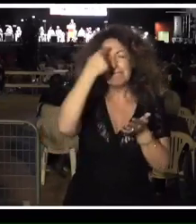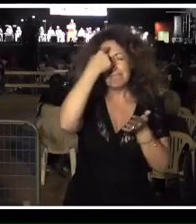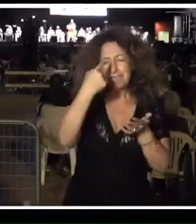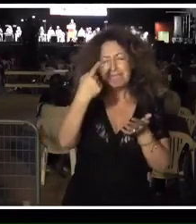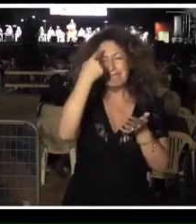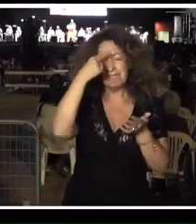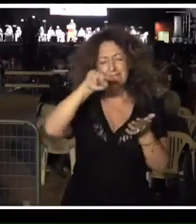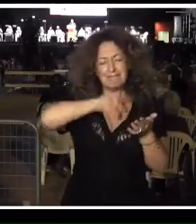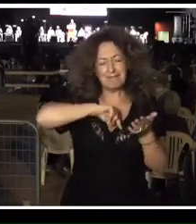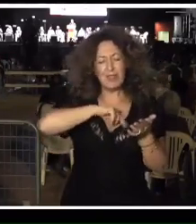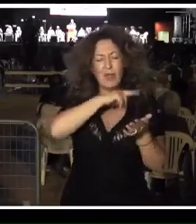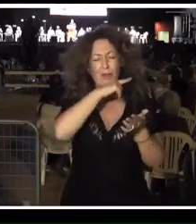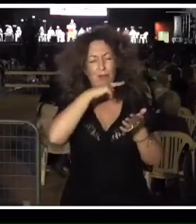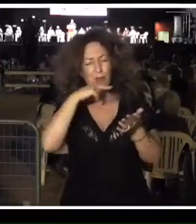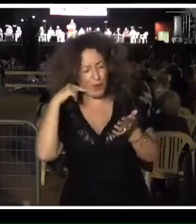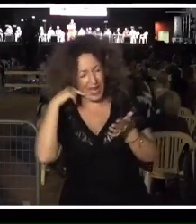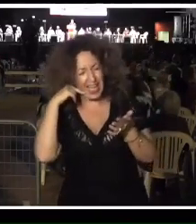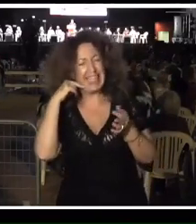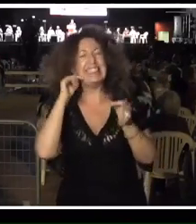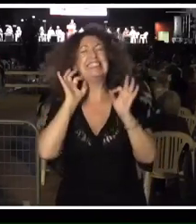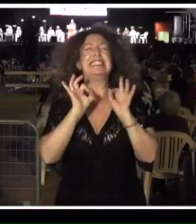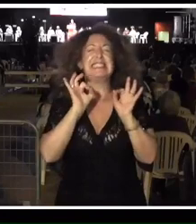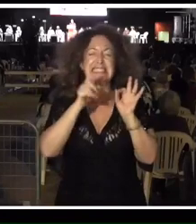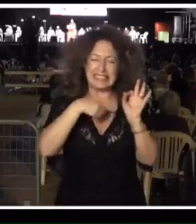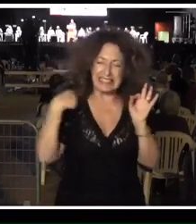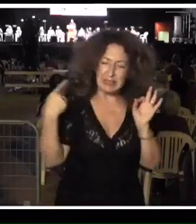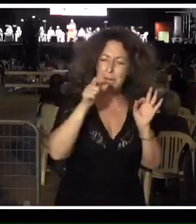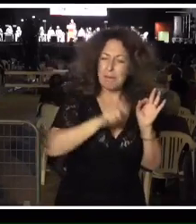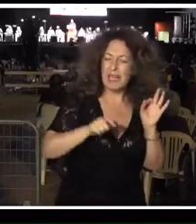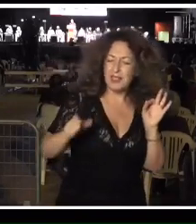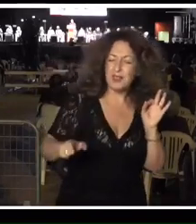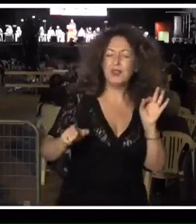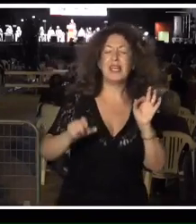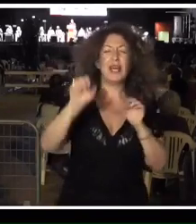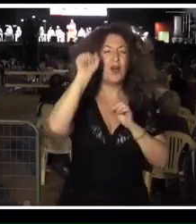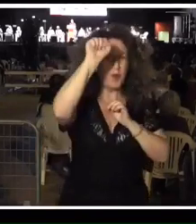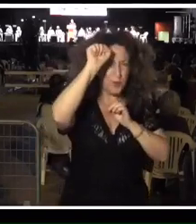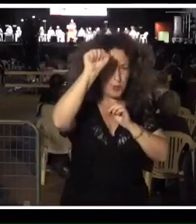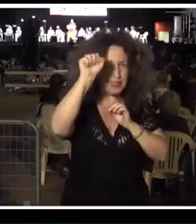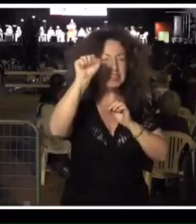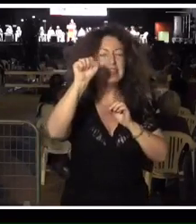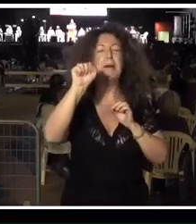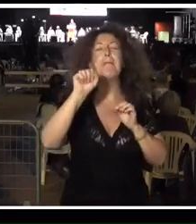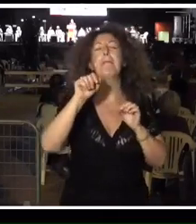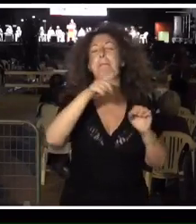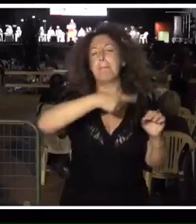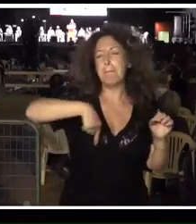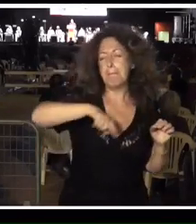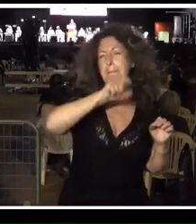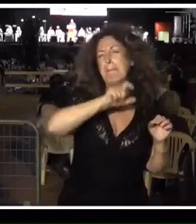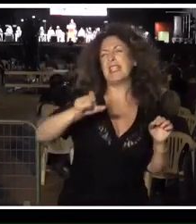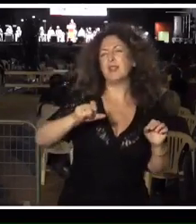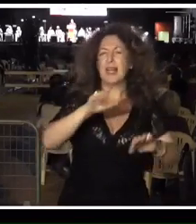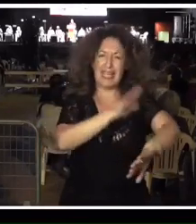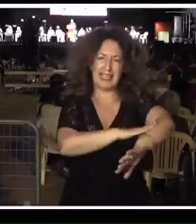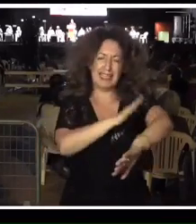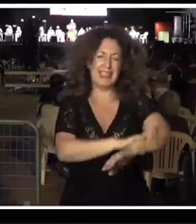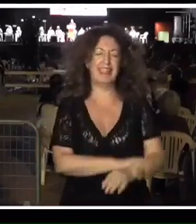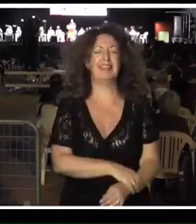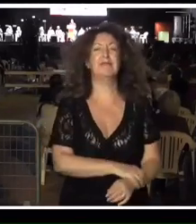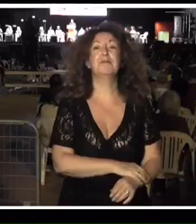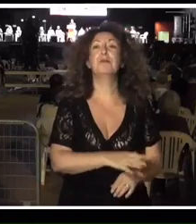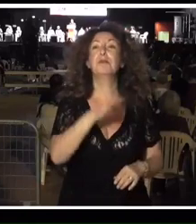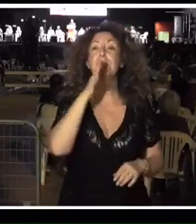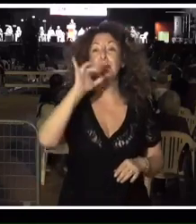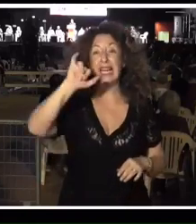militantes de Izquierda Unida y los que somos militantes de la izquierda. Yayo ha expresado muy bien lo que era la figura de